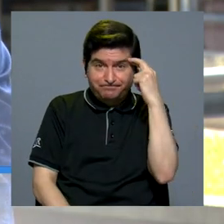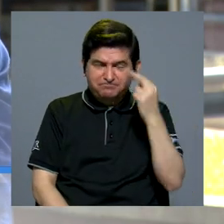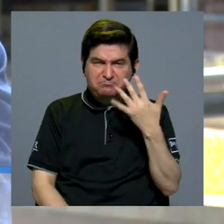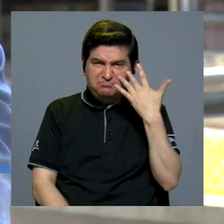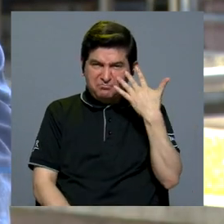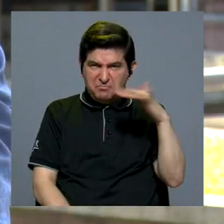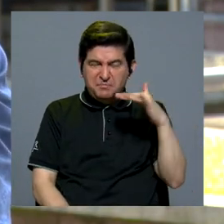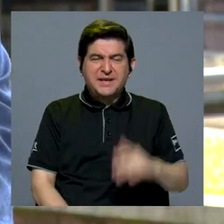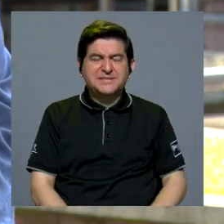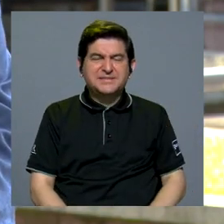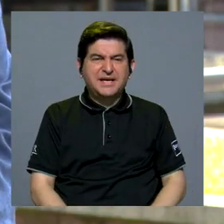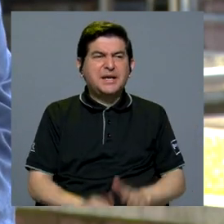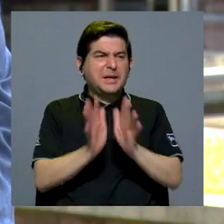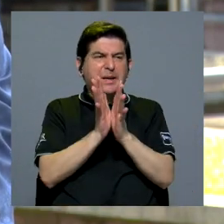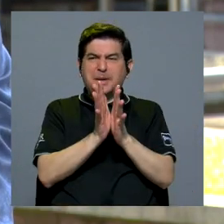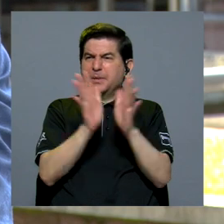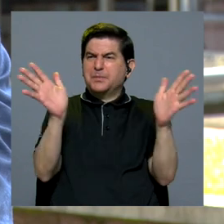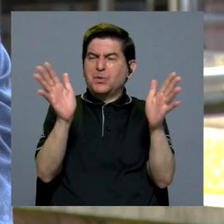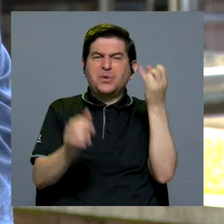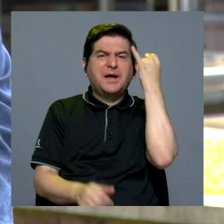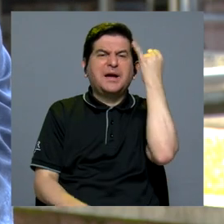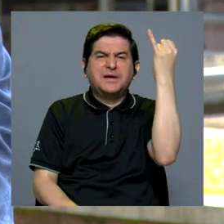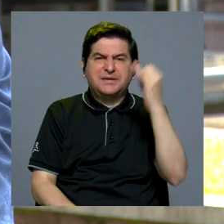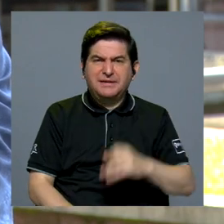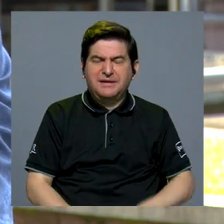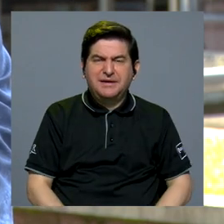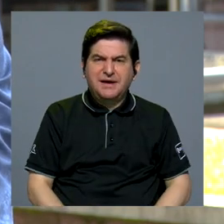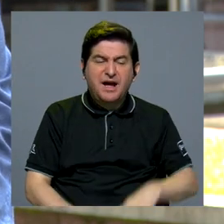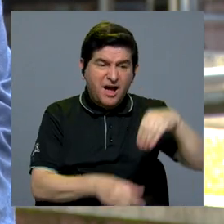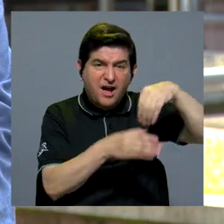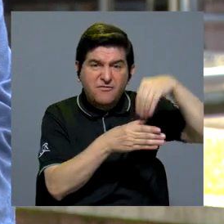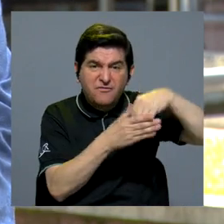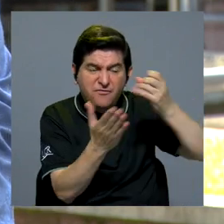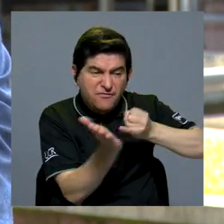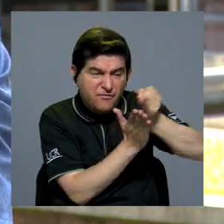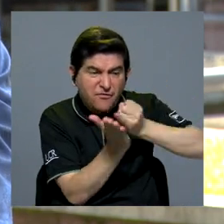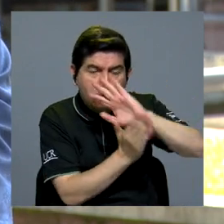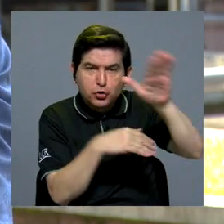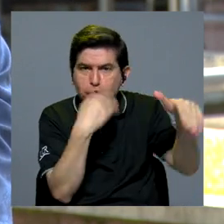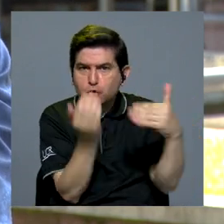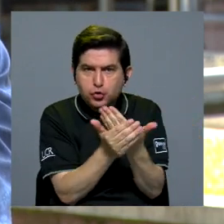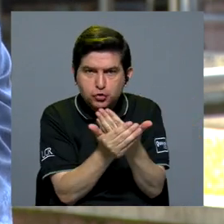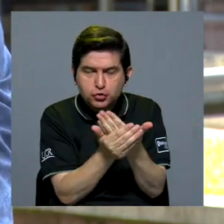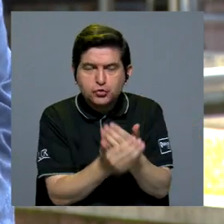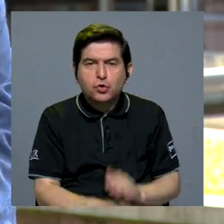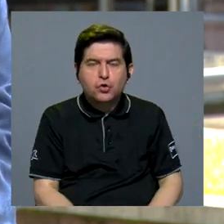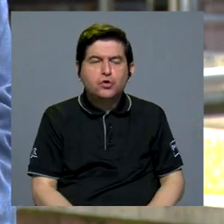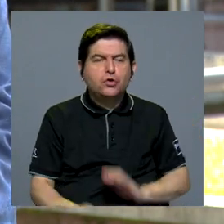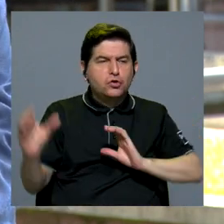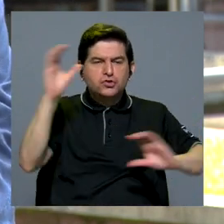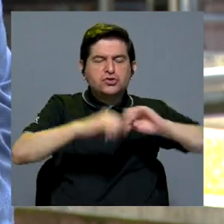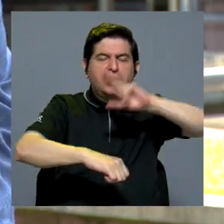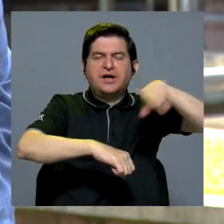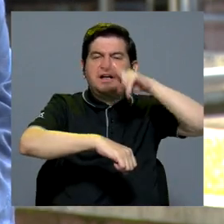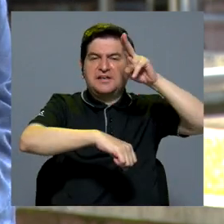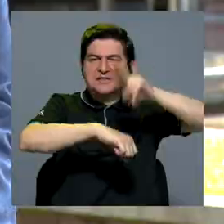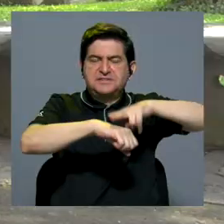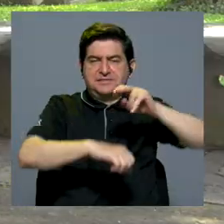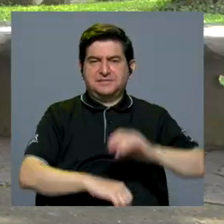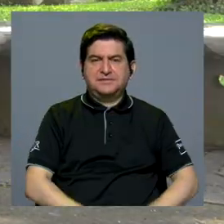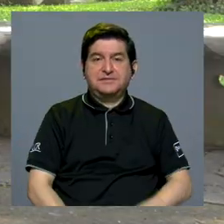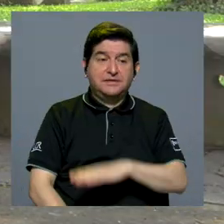que parecía que a nivel público, la idea era que los fondos de investigación todos debían ir hacia las ciencias naturales